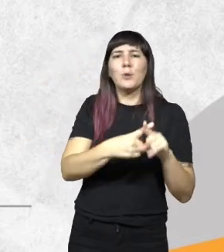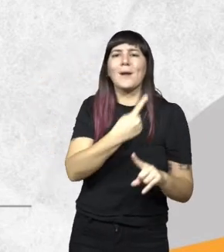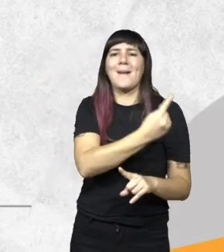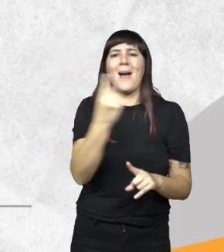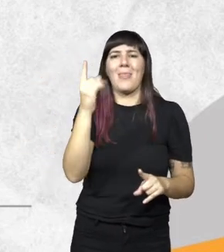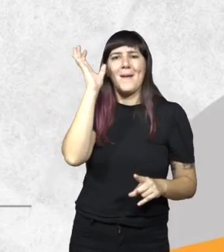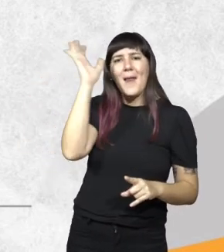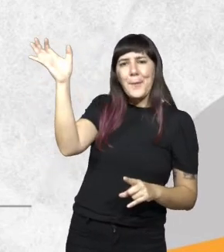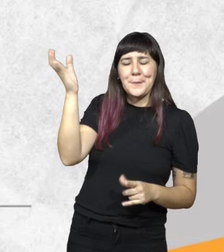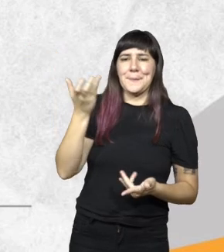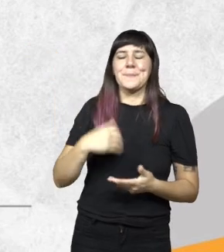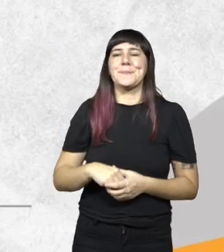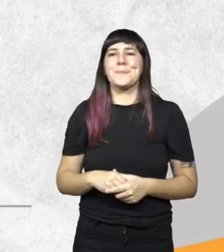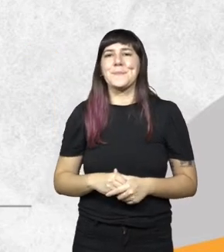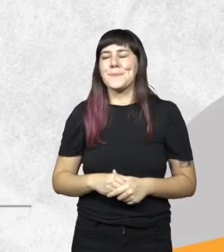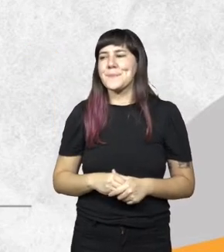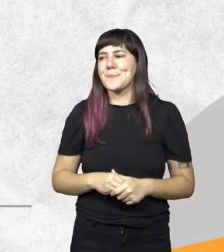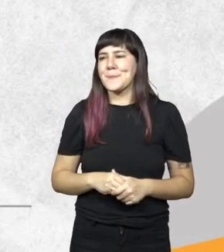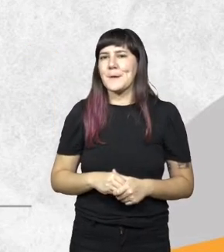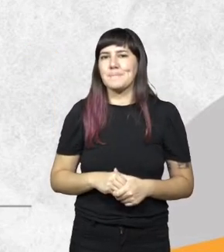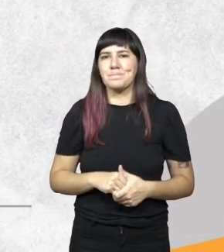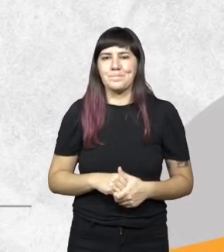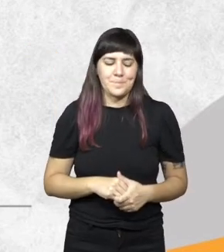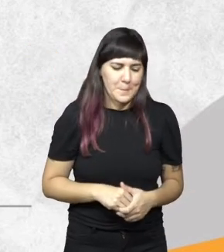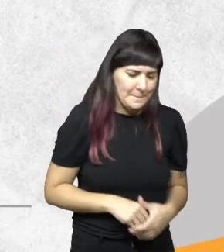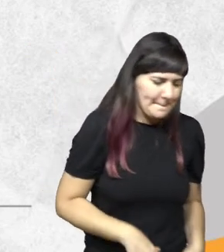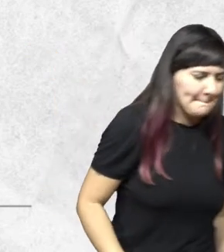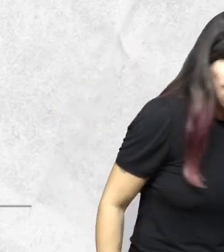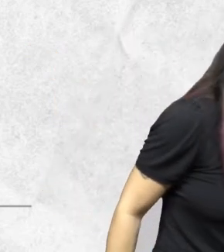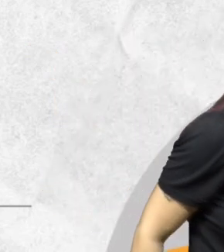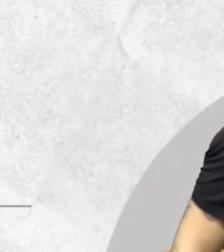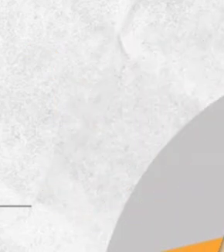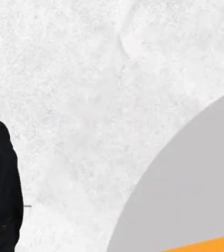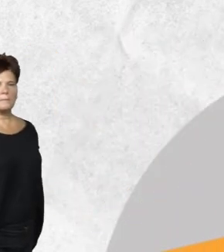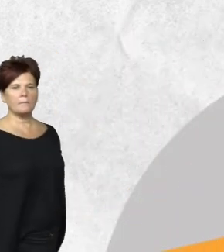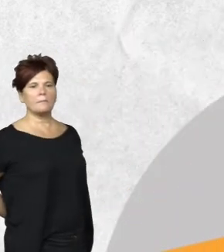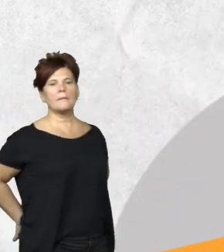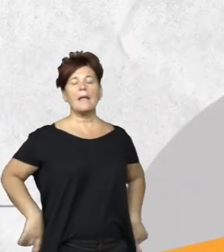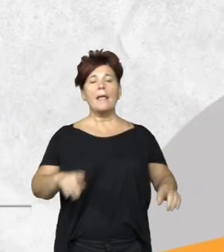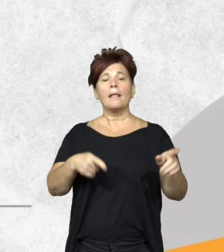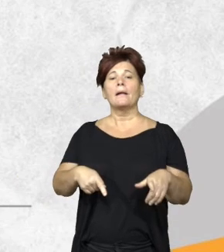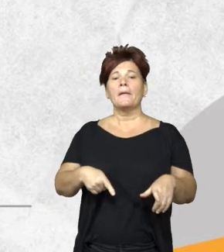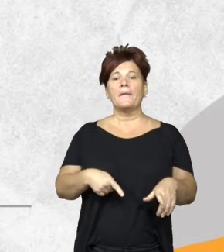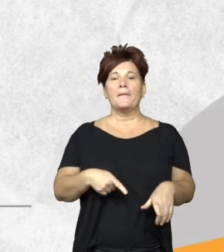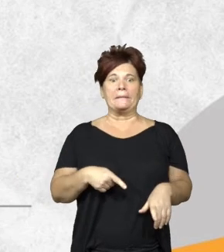agravante que se constate además está prevista la infracción de 10 sueldos de la administración están